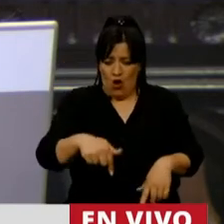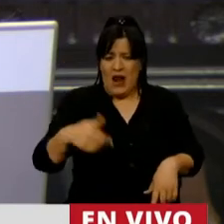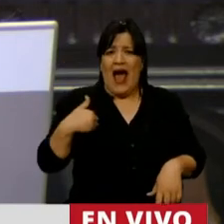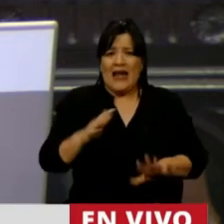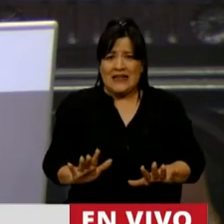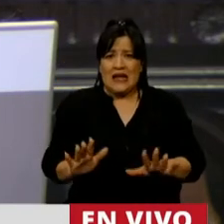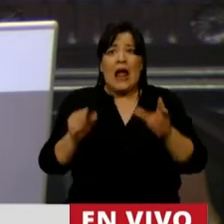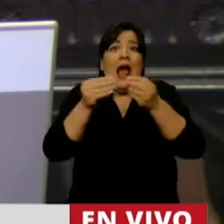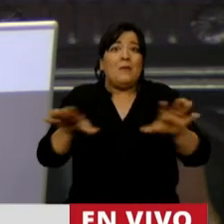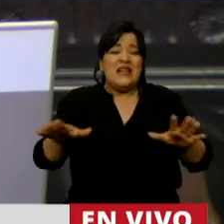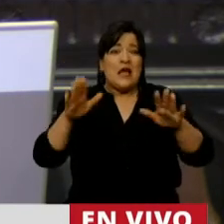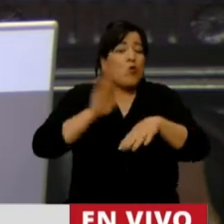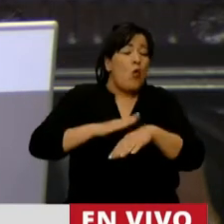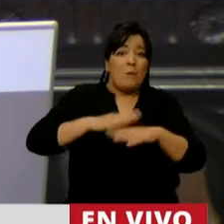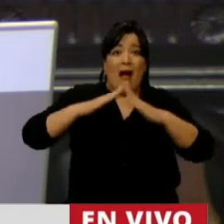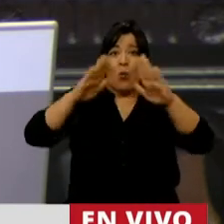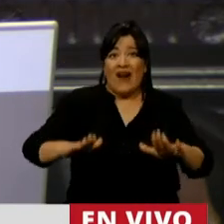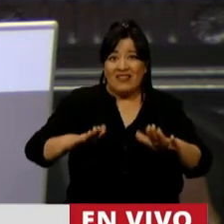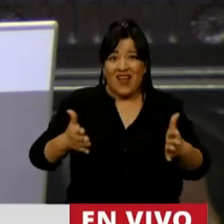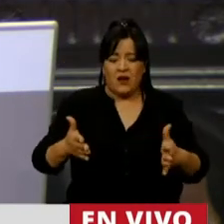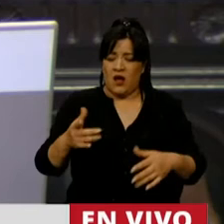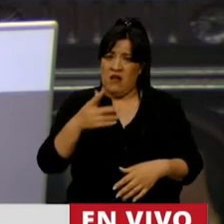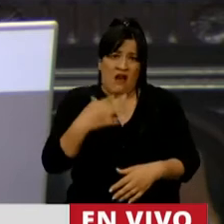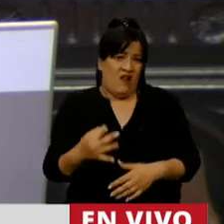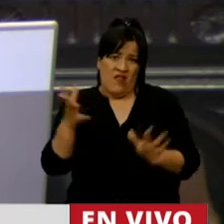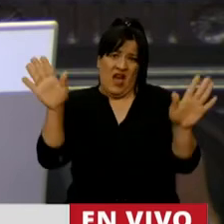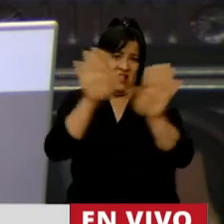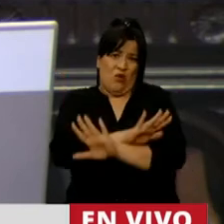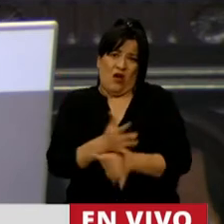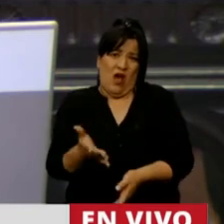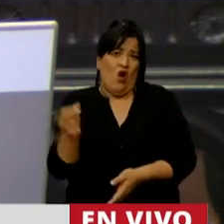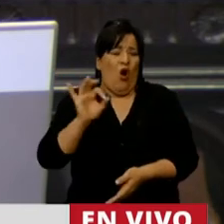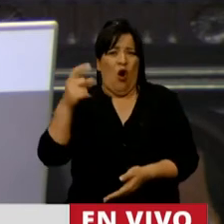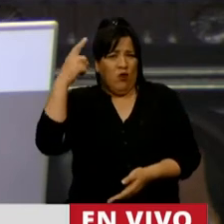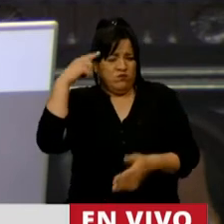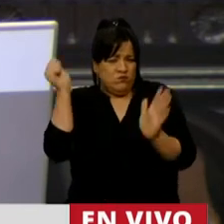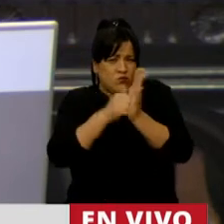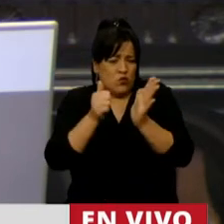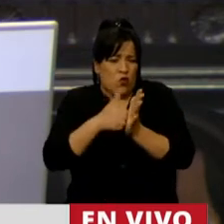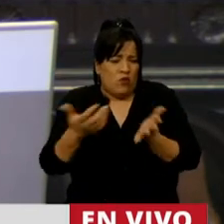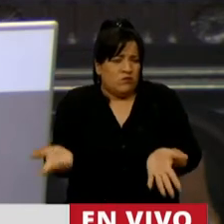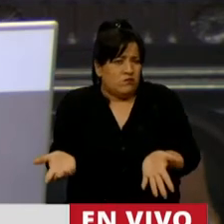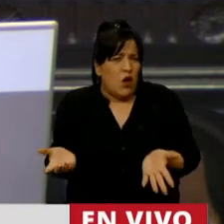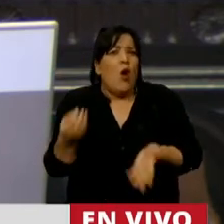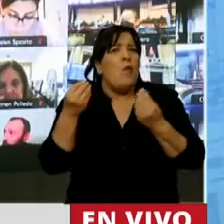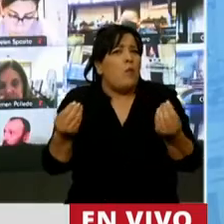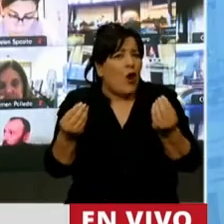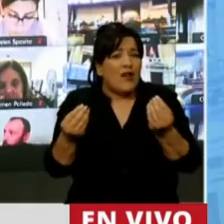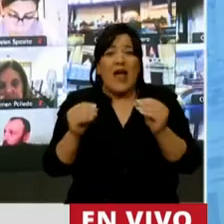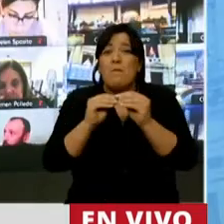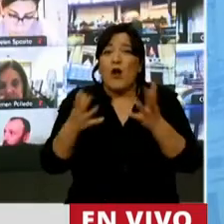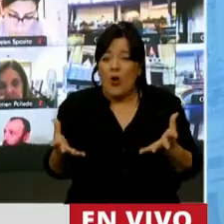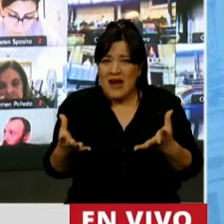empezó con la cuarentena, la verdad que está equivocado o es de una necedad que no se puede creer porque los problemas